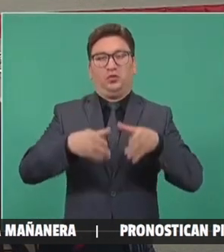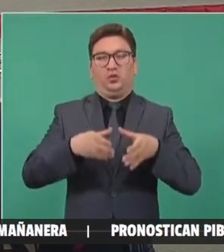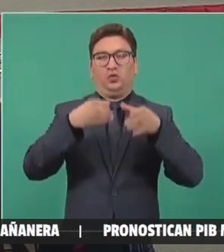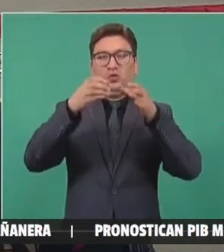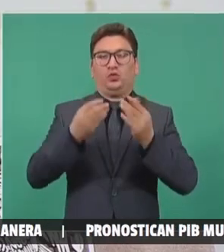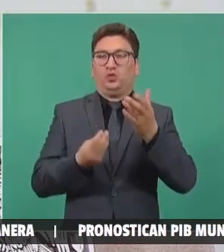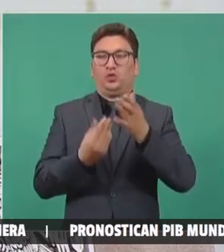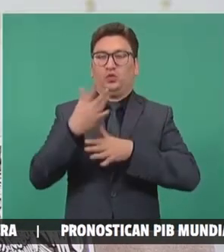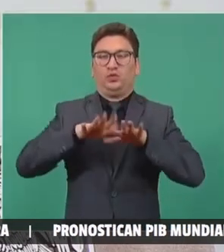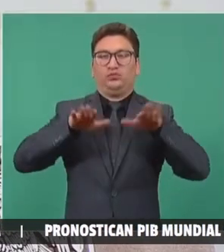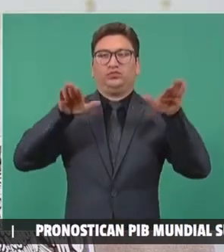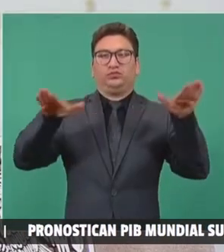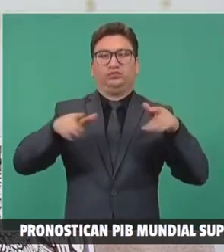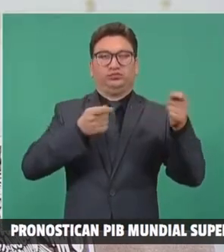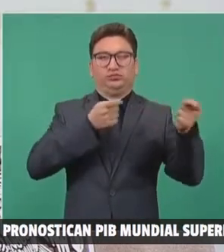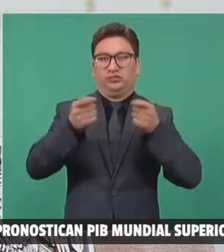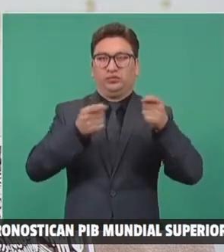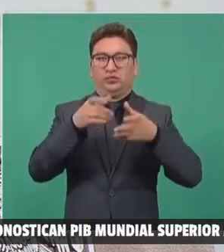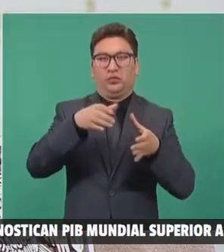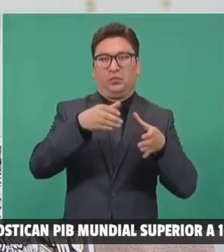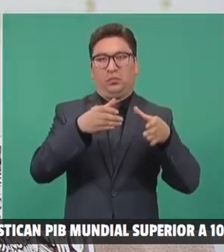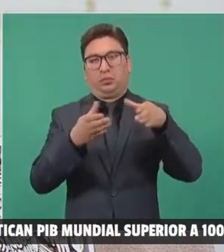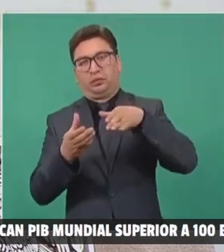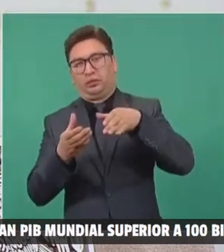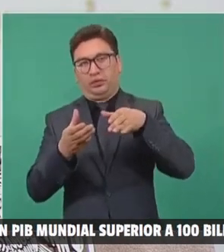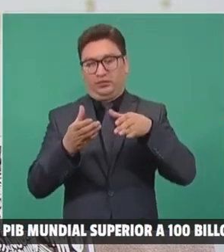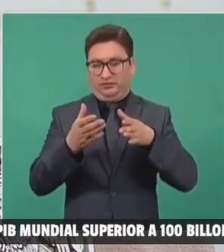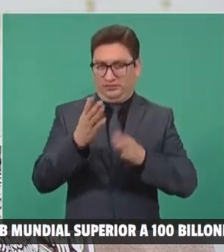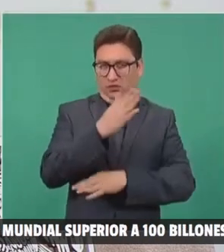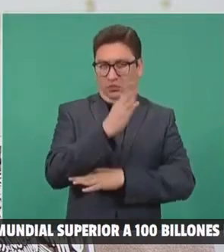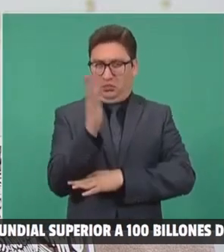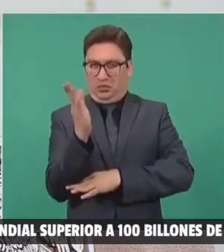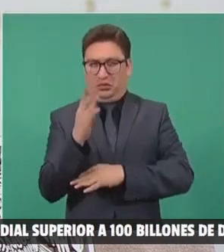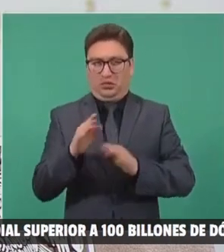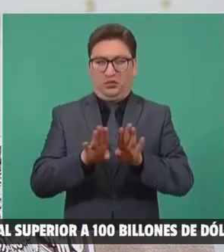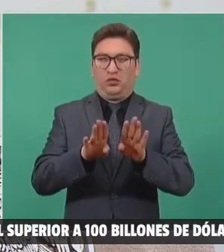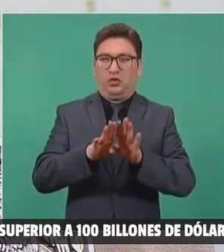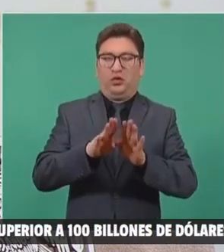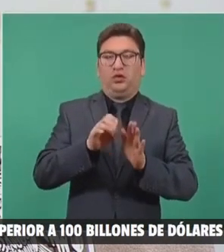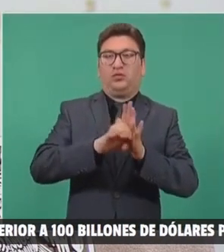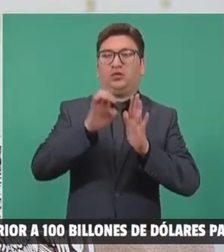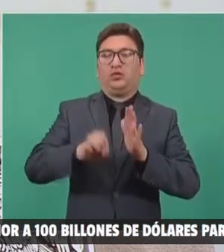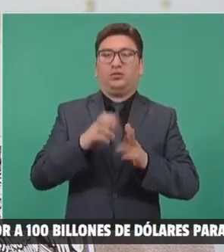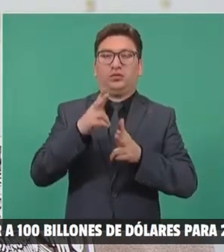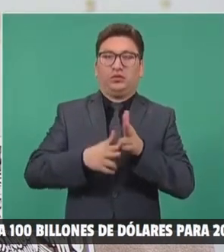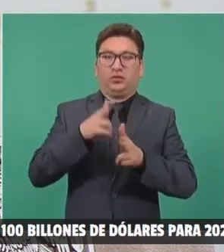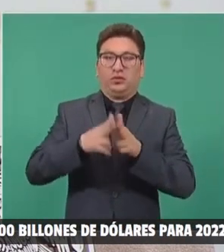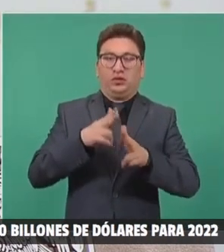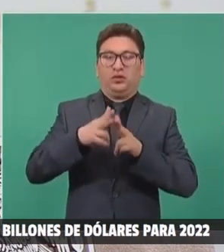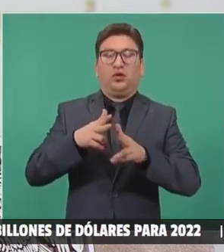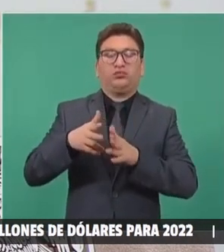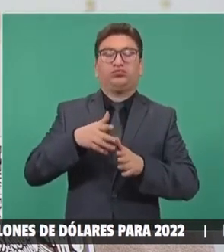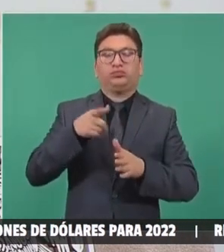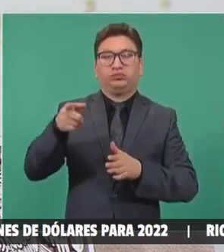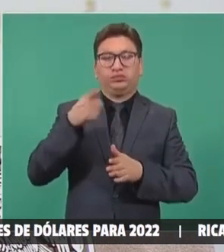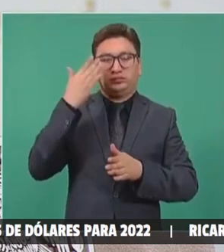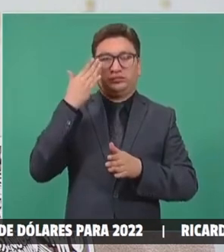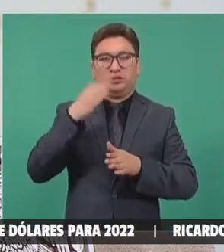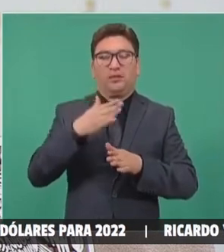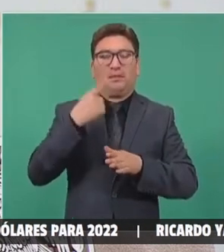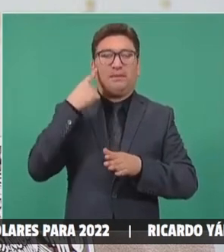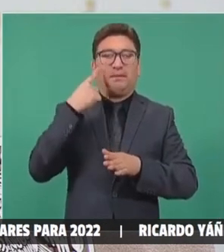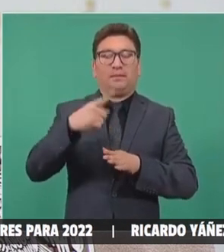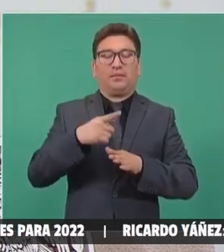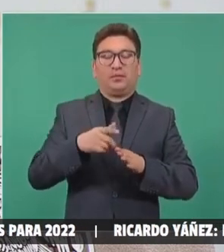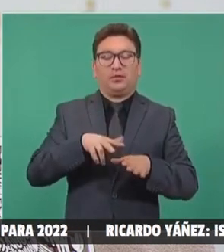aeropuerto de Santa Lucía esté inclinada, o que un viaje en tren del presidente y su comitiva para supervisar el aeropuerto de